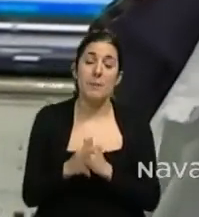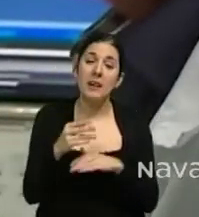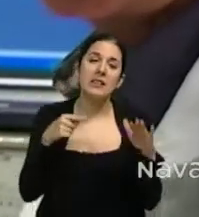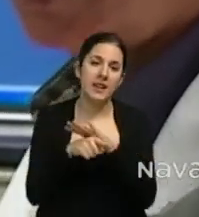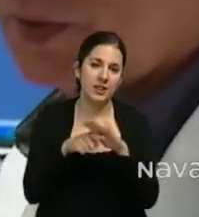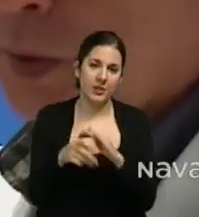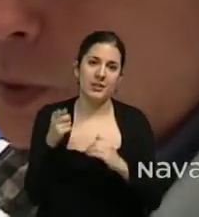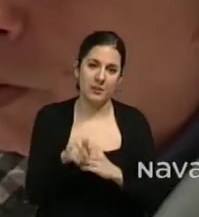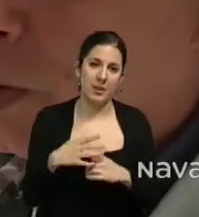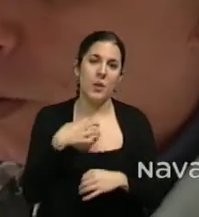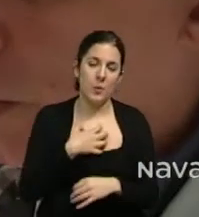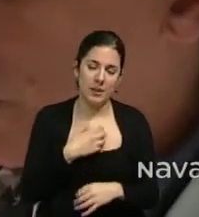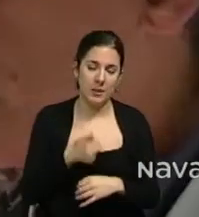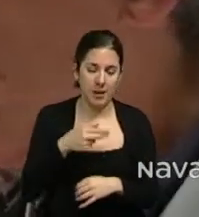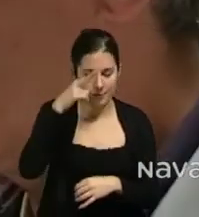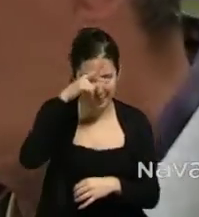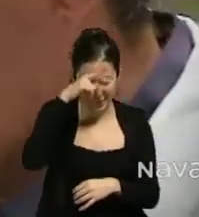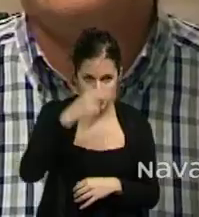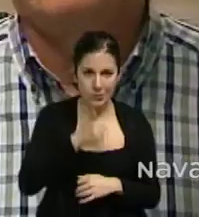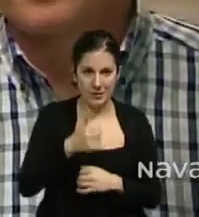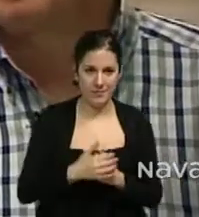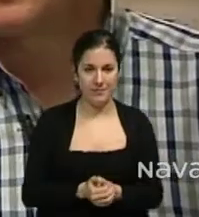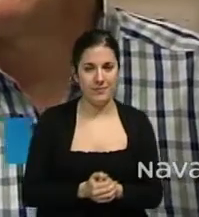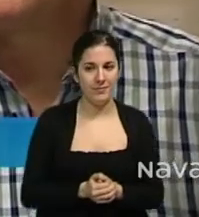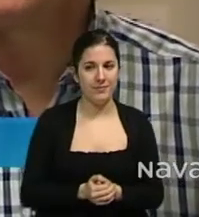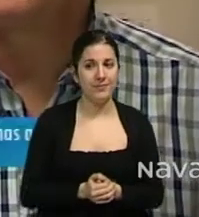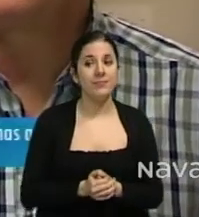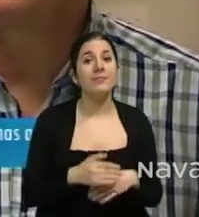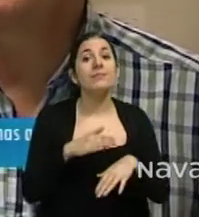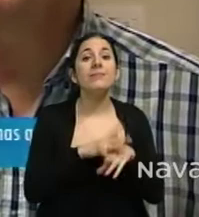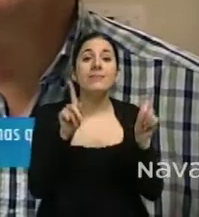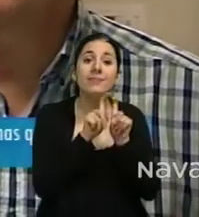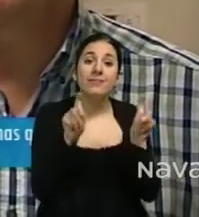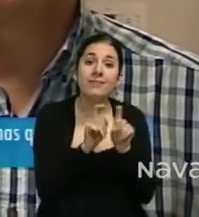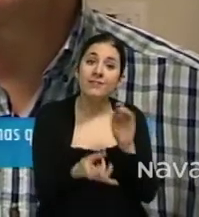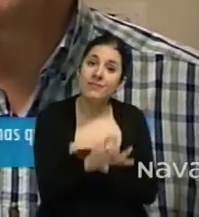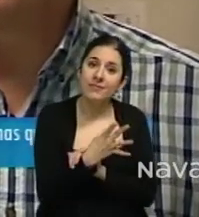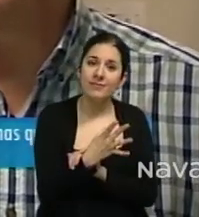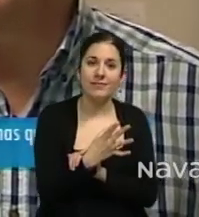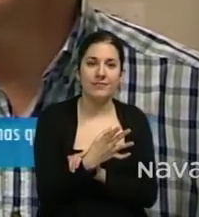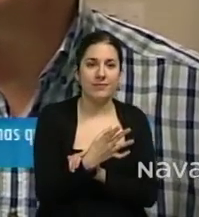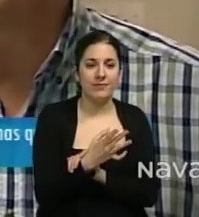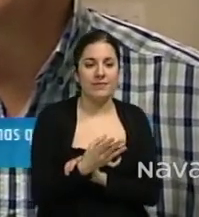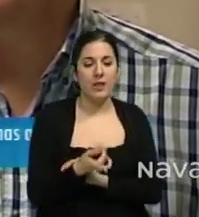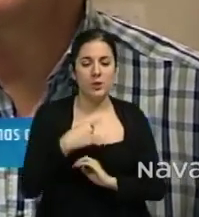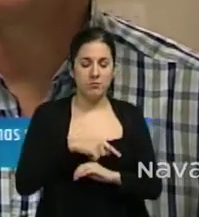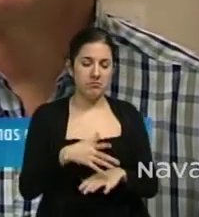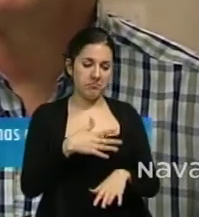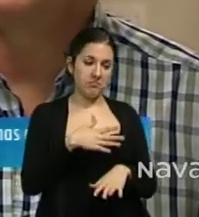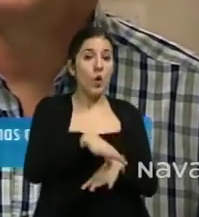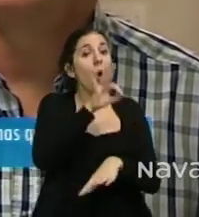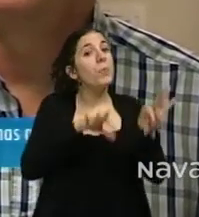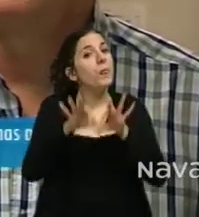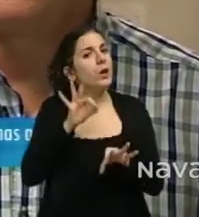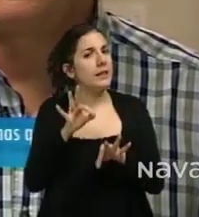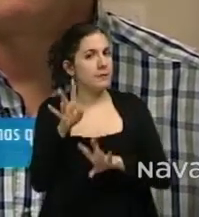es donde más quebraderos de cabeza encuentras. Al montar la empresa y salir del spin-off estuvimos viendo las diferentes opciones, ¿no? De qué tipo